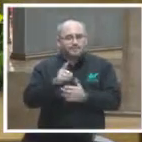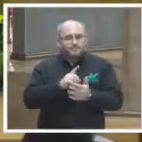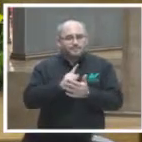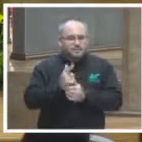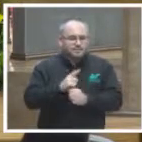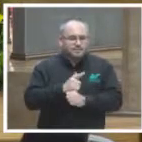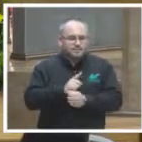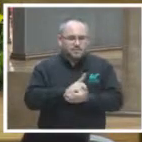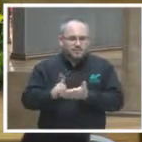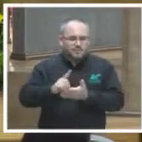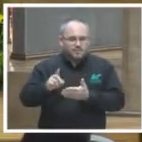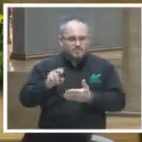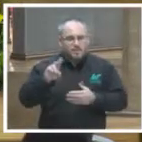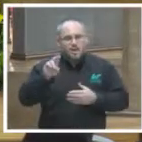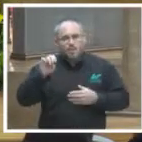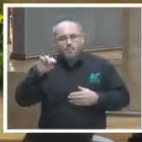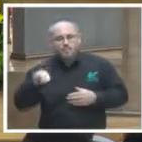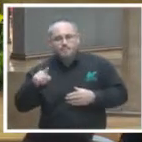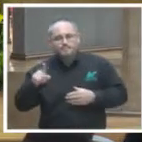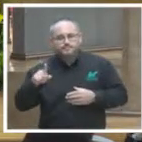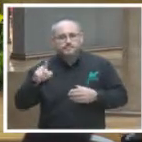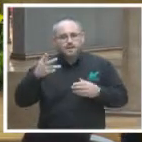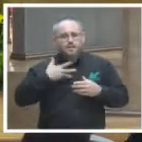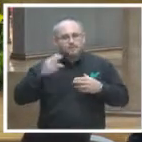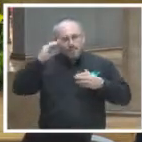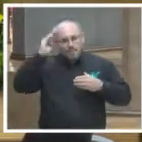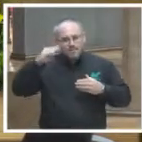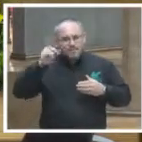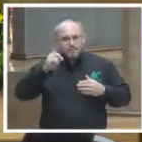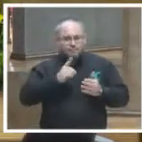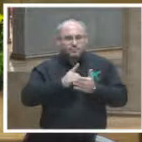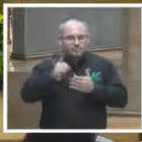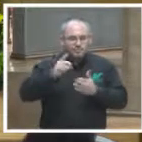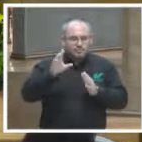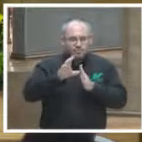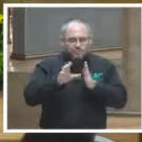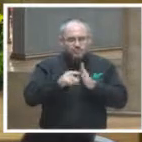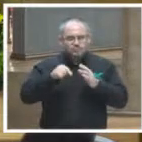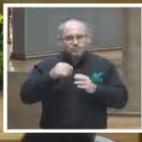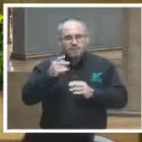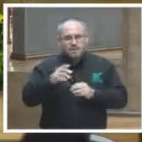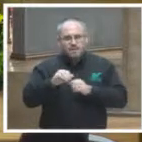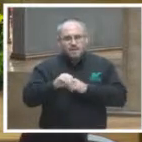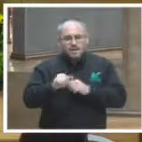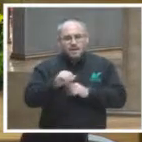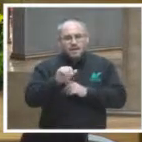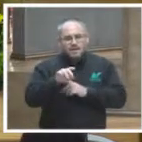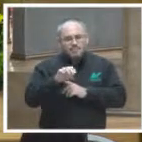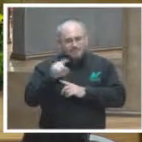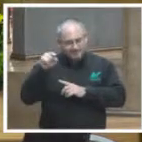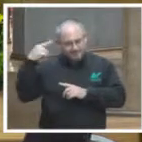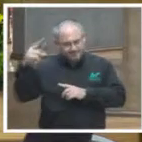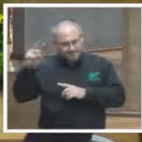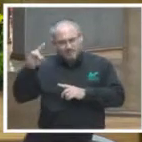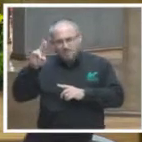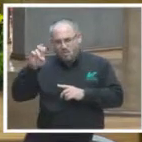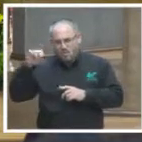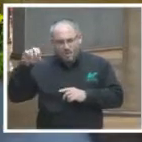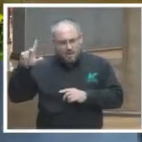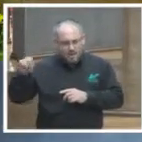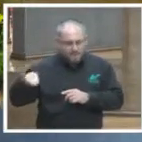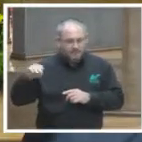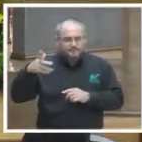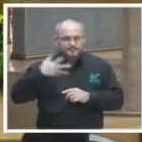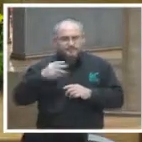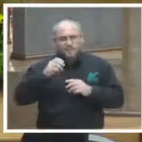por la Facultad de Derecho de la UNAM y obtuvo el grado de maestro de Derecho Constitucional y Administrativo por esta máxima casa de estudios. Cuenta con una